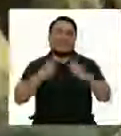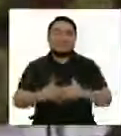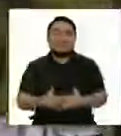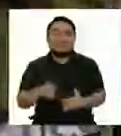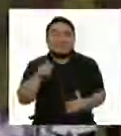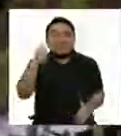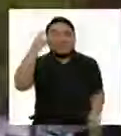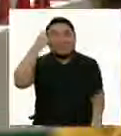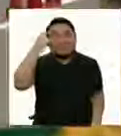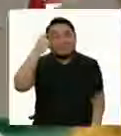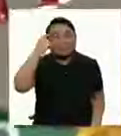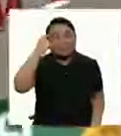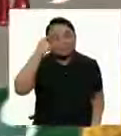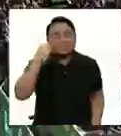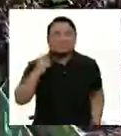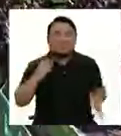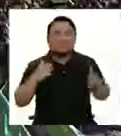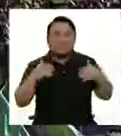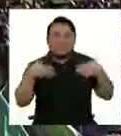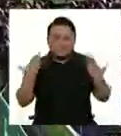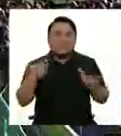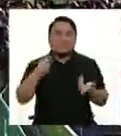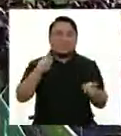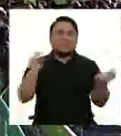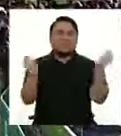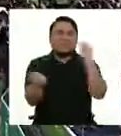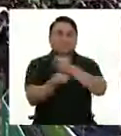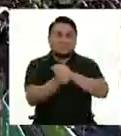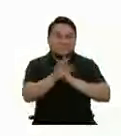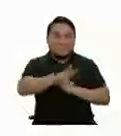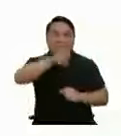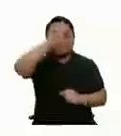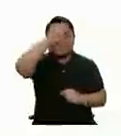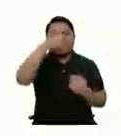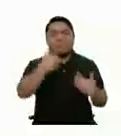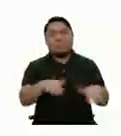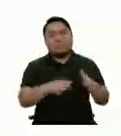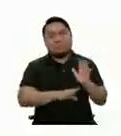Imagínate en lo que podemos transformar al Perú